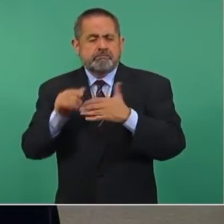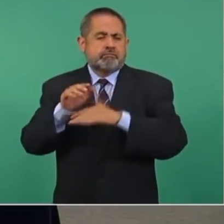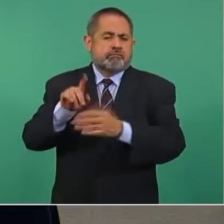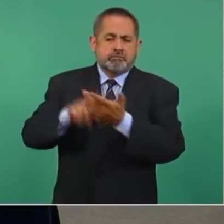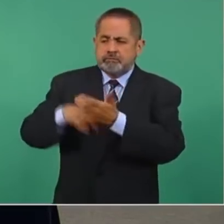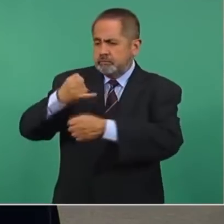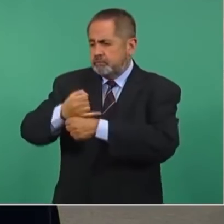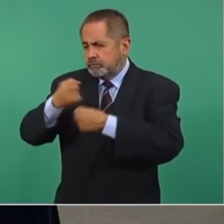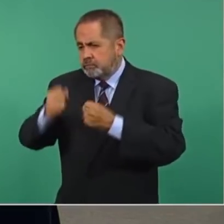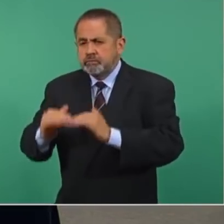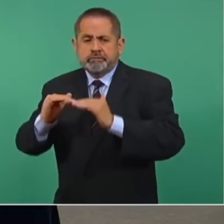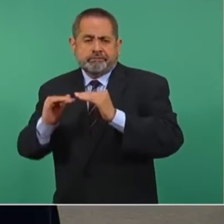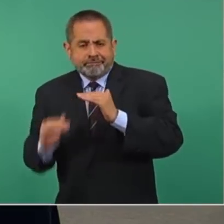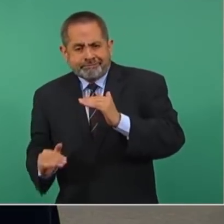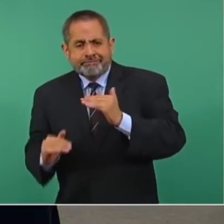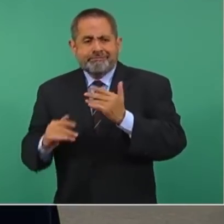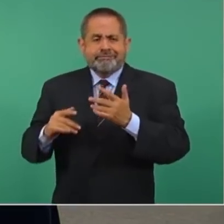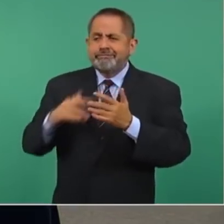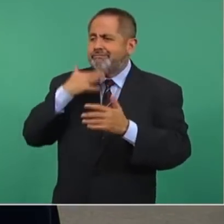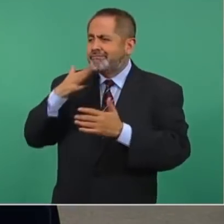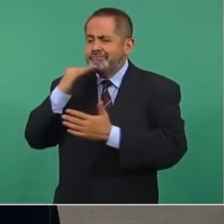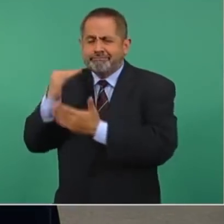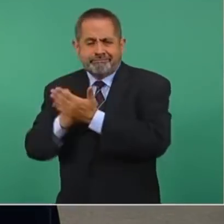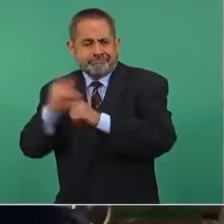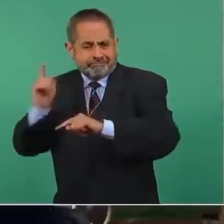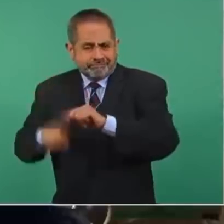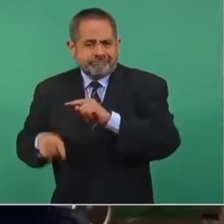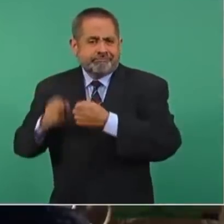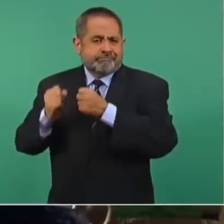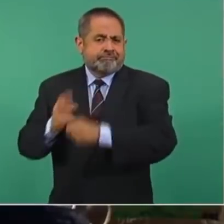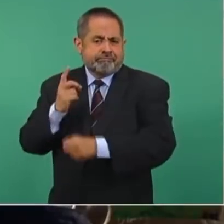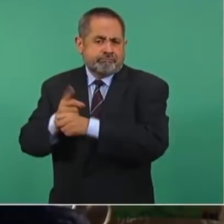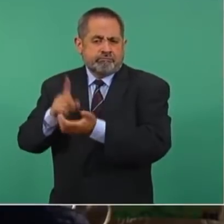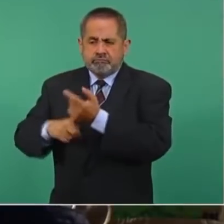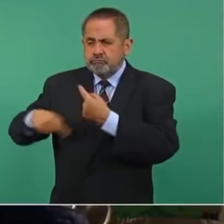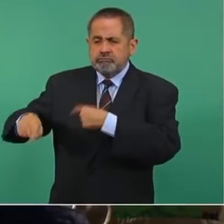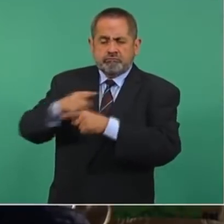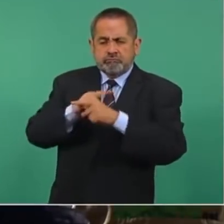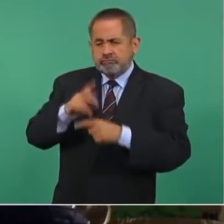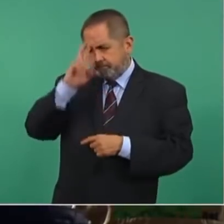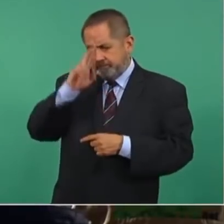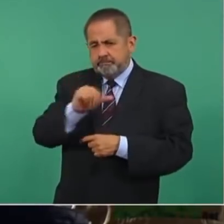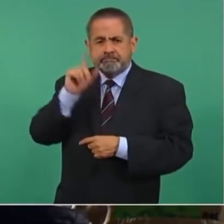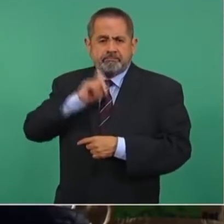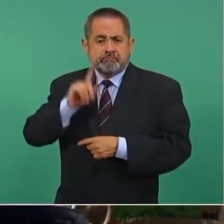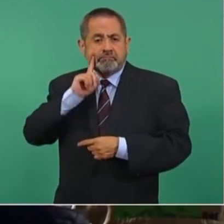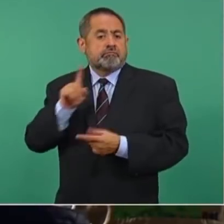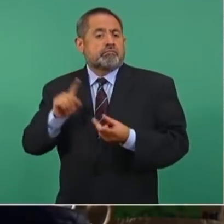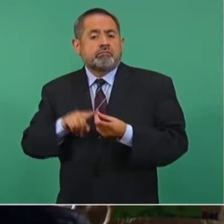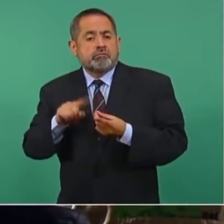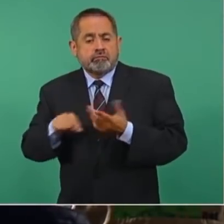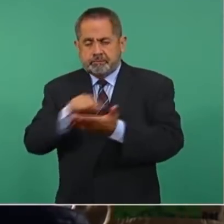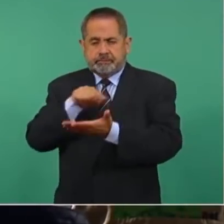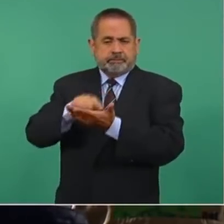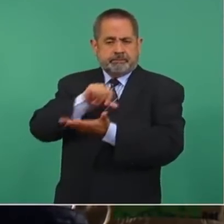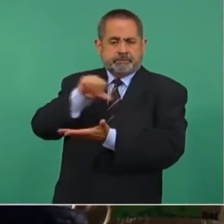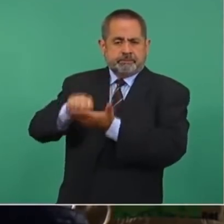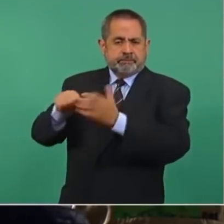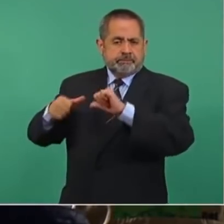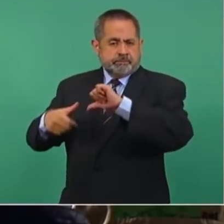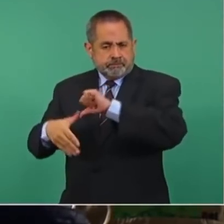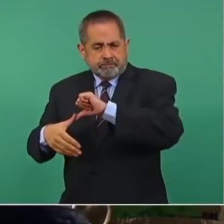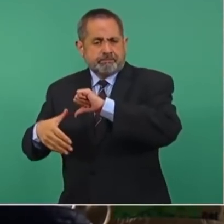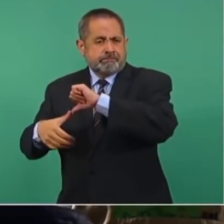económica, la desigualdad, la lucha contra la corrupción, la seguridad y la violencia de género en Centroamérica, desafíos que